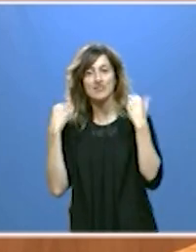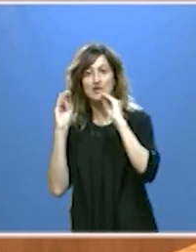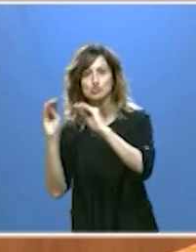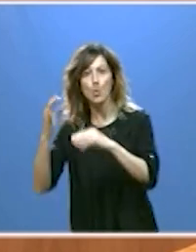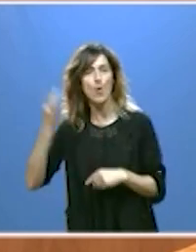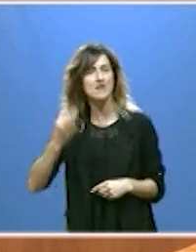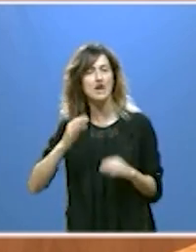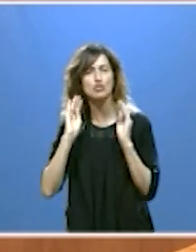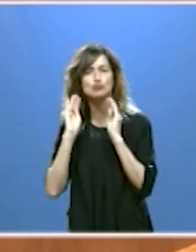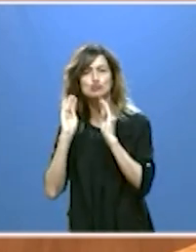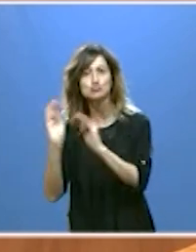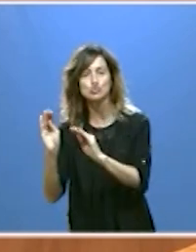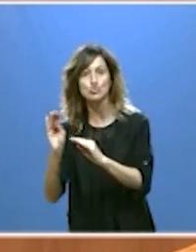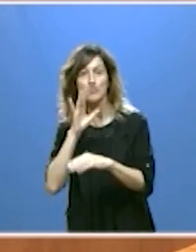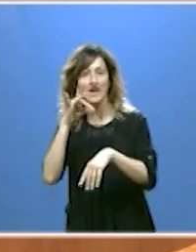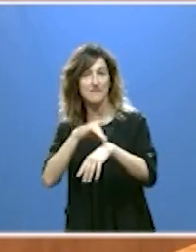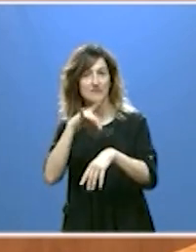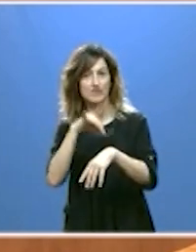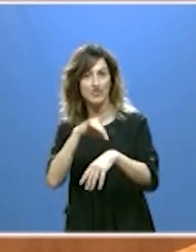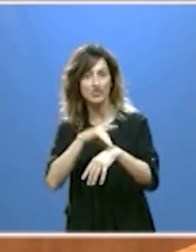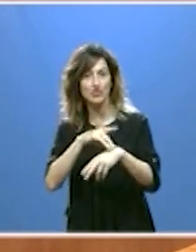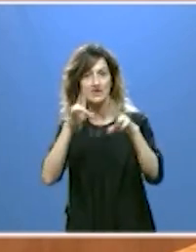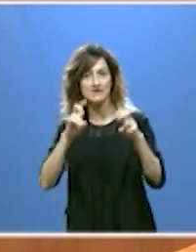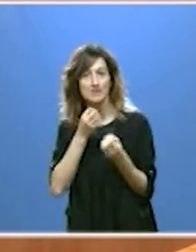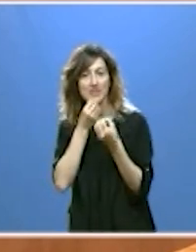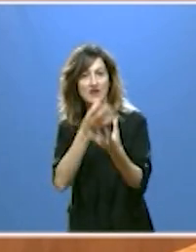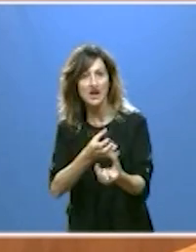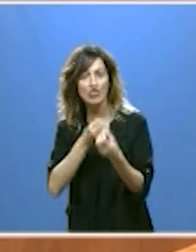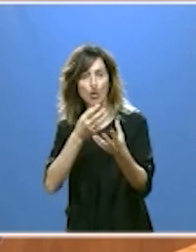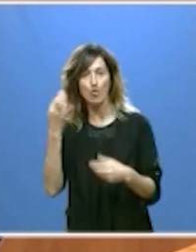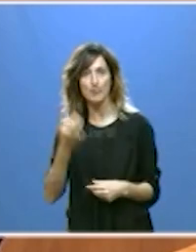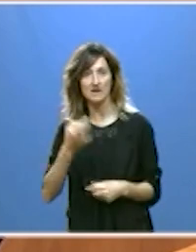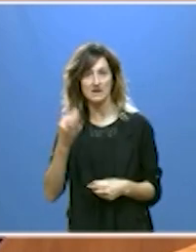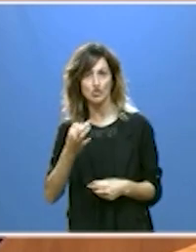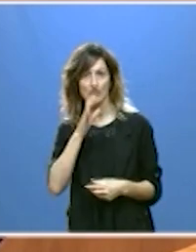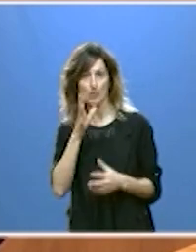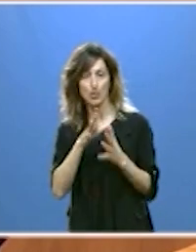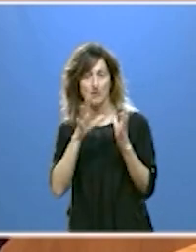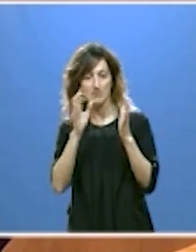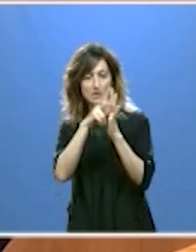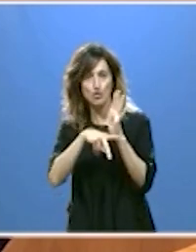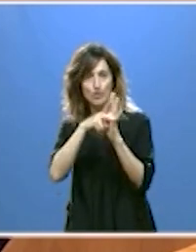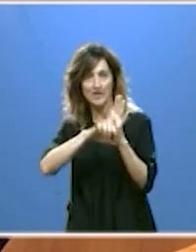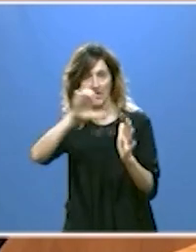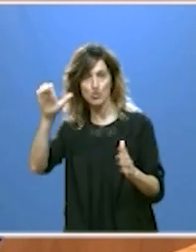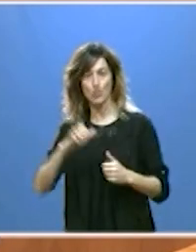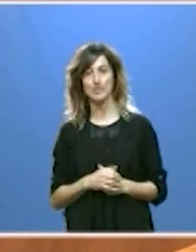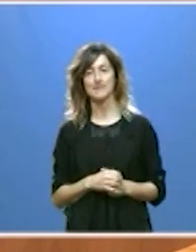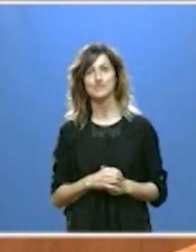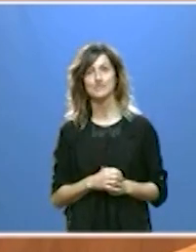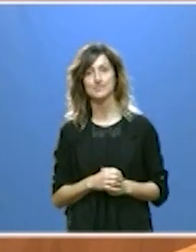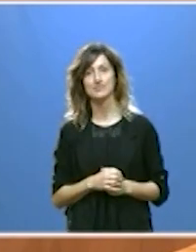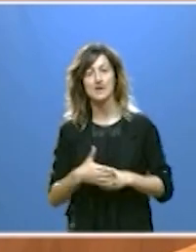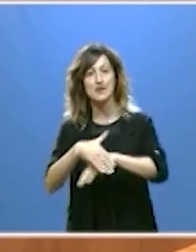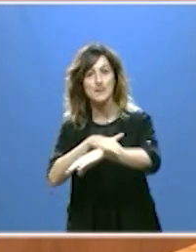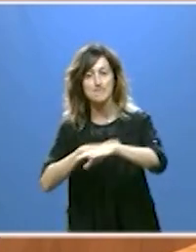obligación por ser una enfermedad de declaración obligatoria de acuerdo con la normativa europea. El